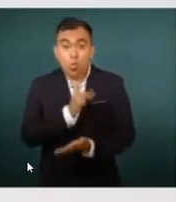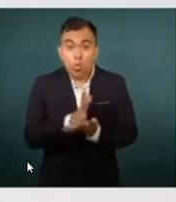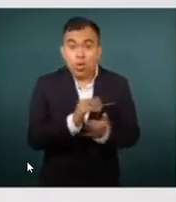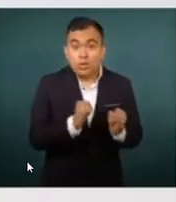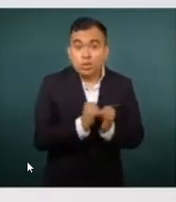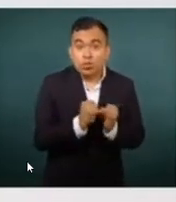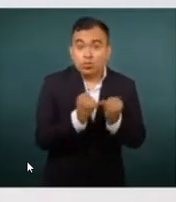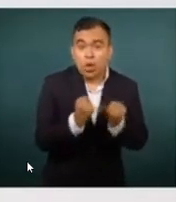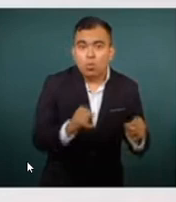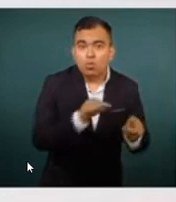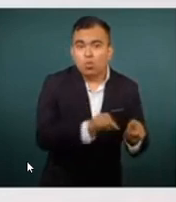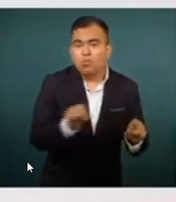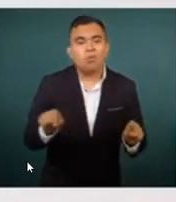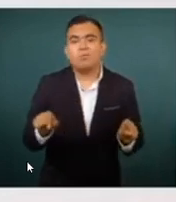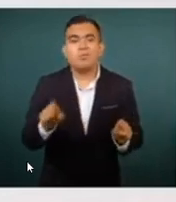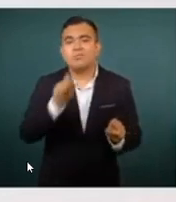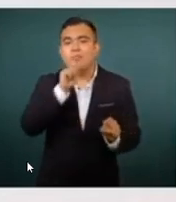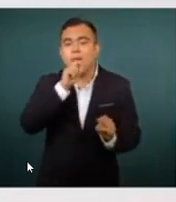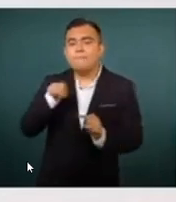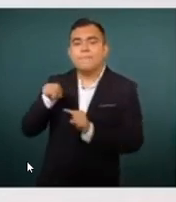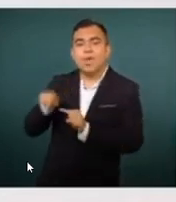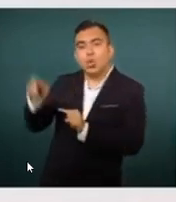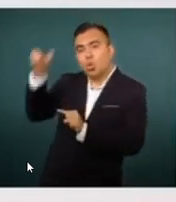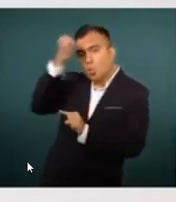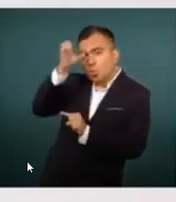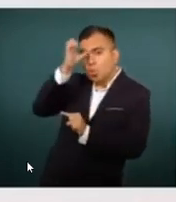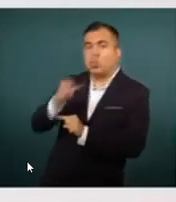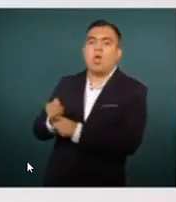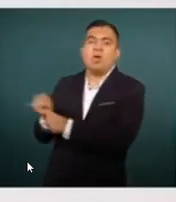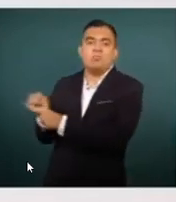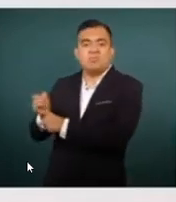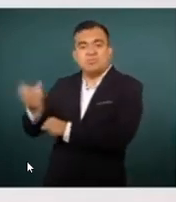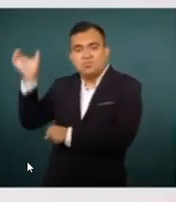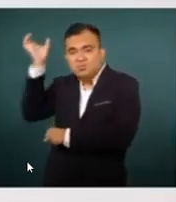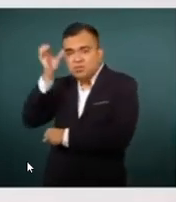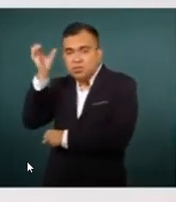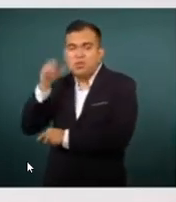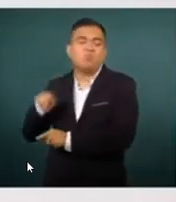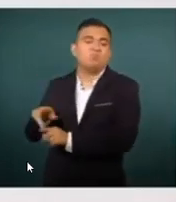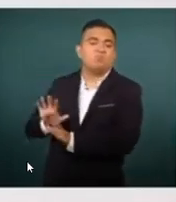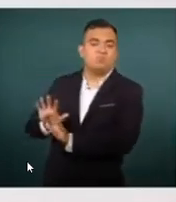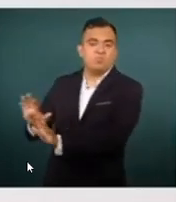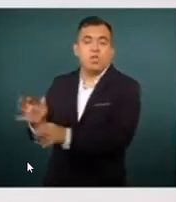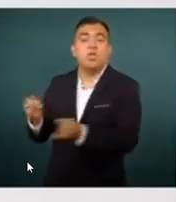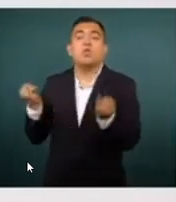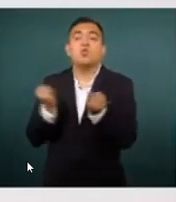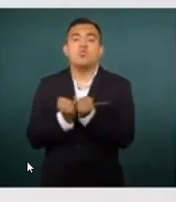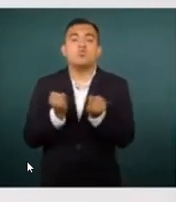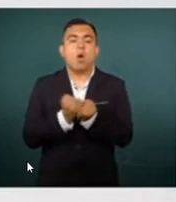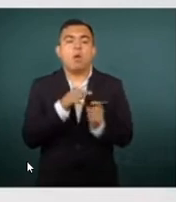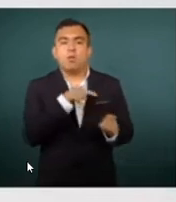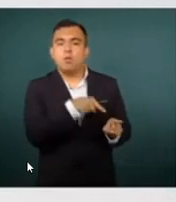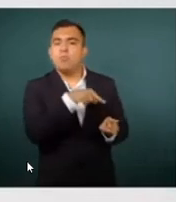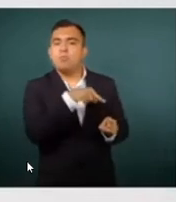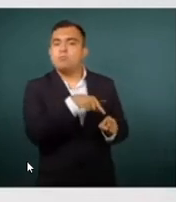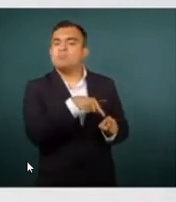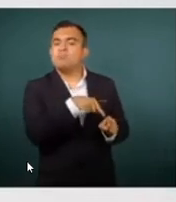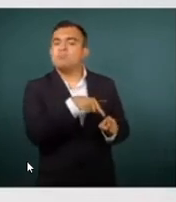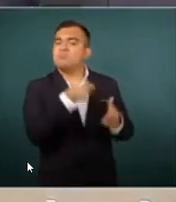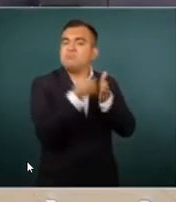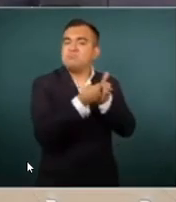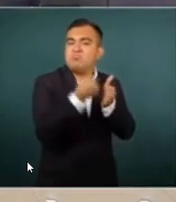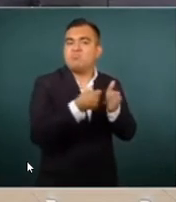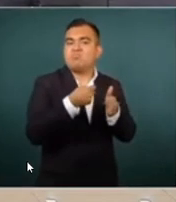sino también hacia las esferas científicas y culturales, así como muy notoriamente hacia el movimiento de las mujeres que luchan por la igualdad.